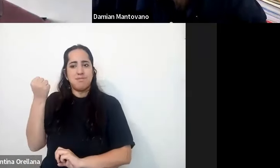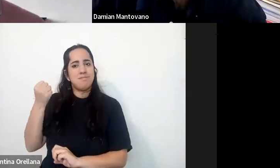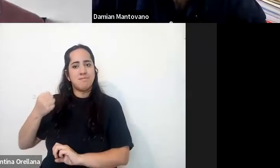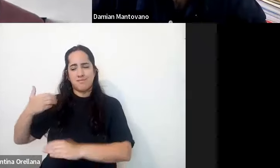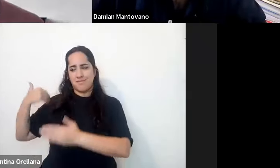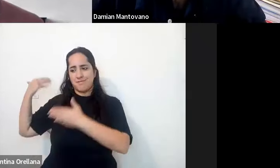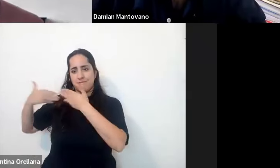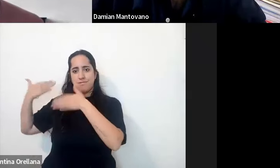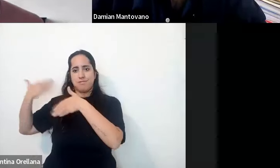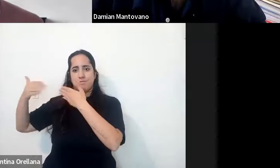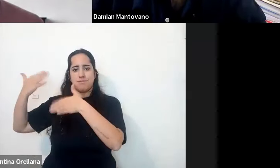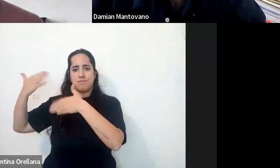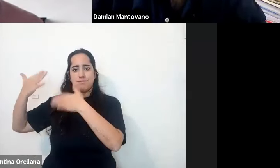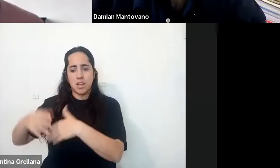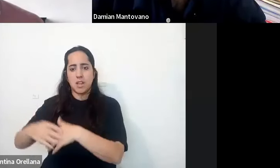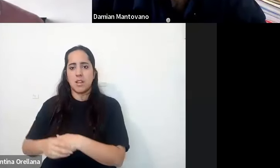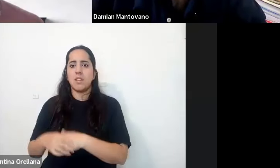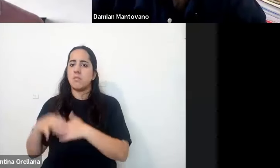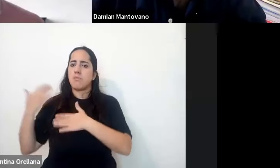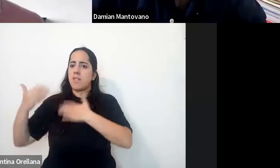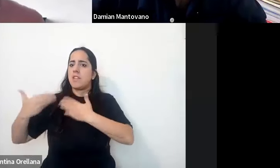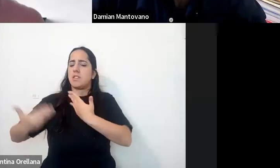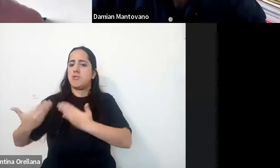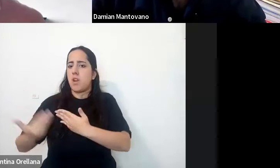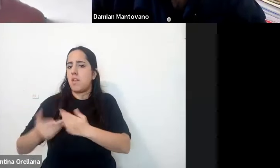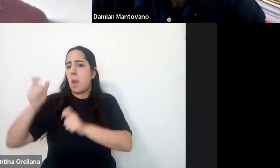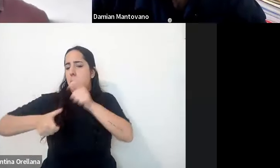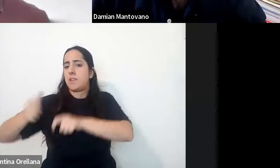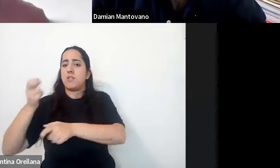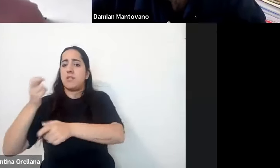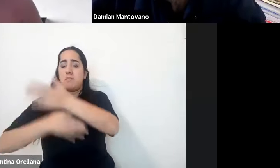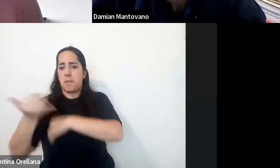reconocimiento de las trayectorias y de la educación de las personas con discapacidad